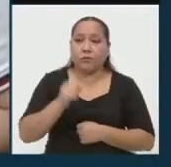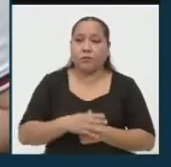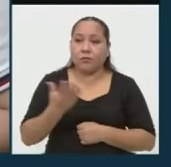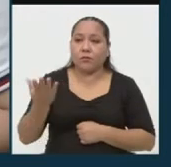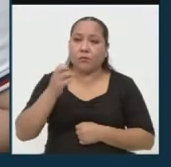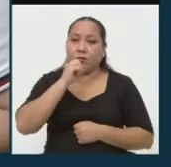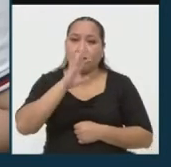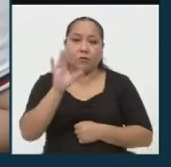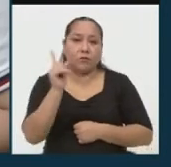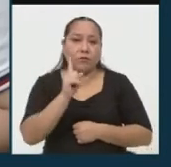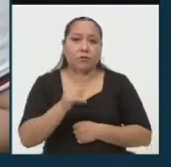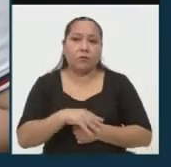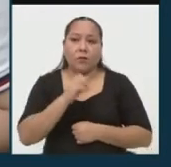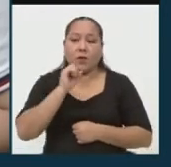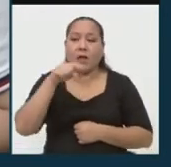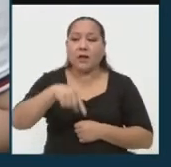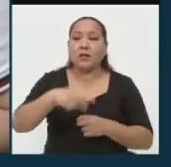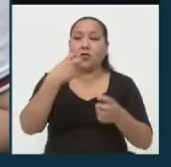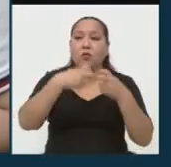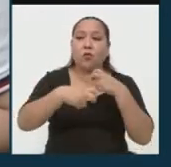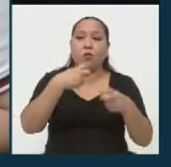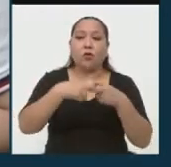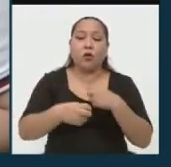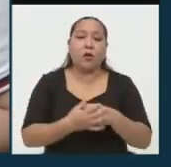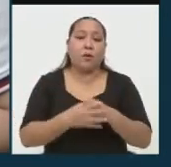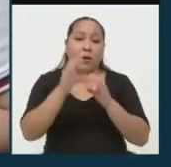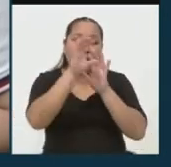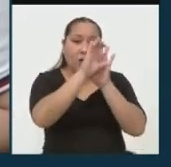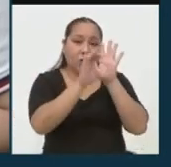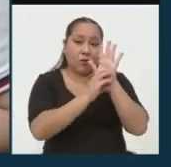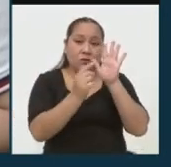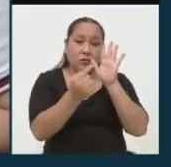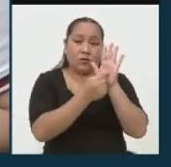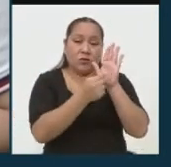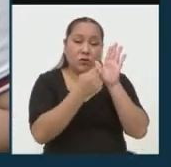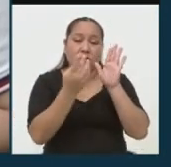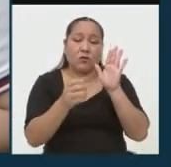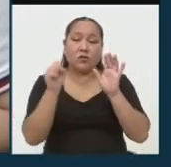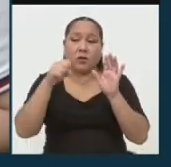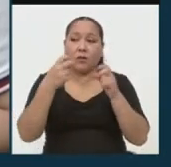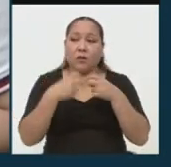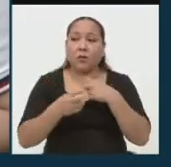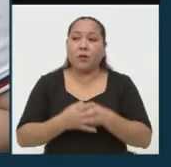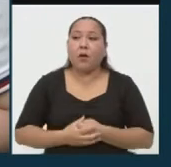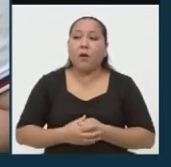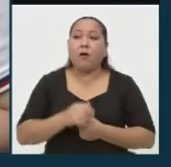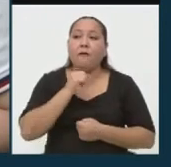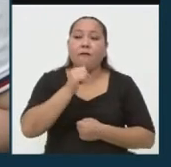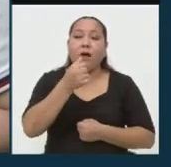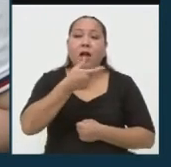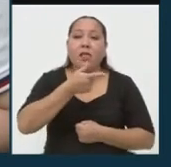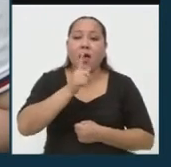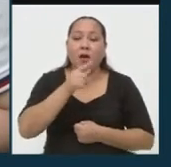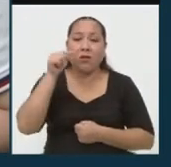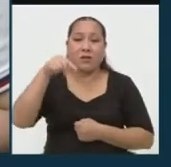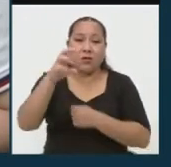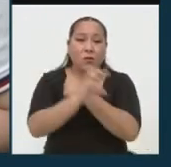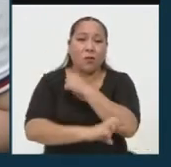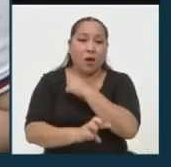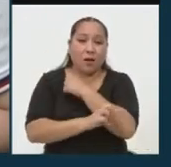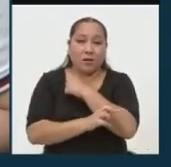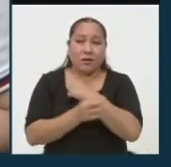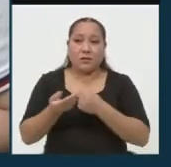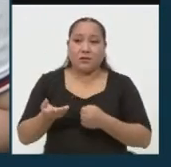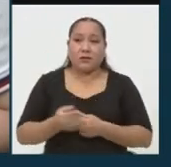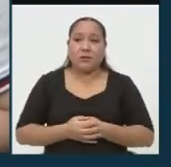candidata nos ha mencionado que este es un problema constitucional en realidad, ¿no? Porque la escasez del agua, o sea, estamos en un país donde hay